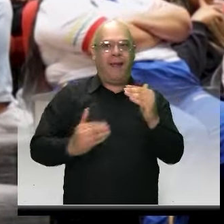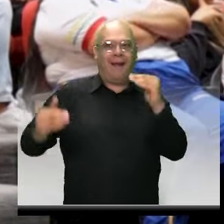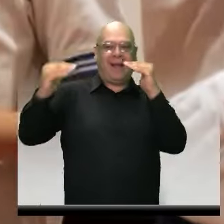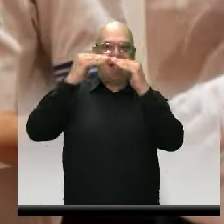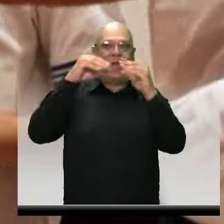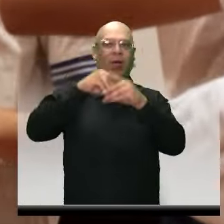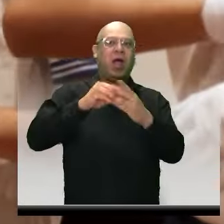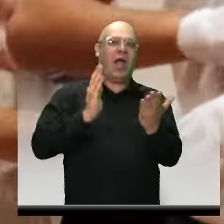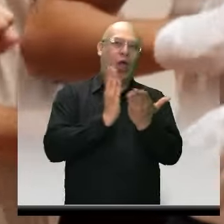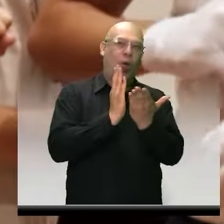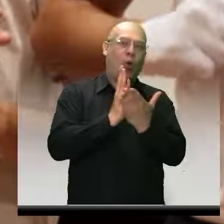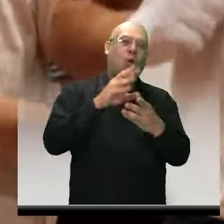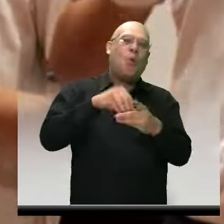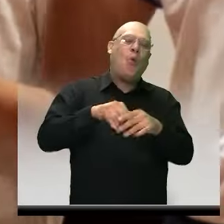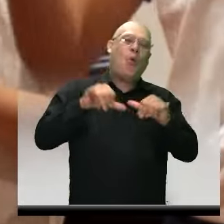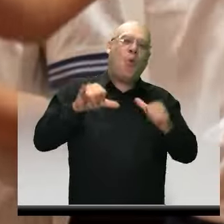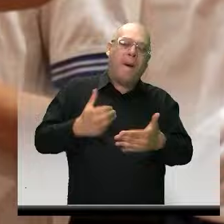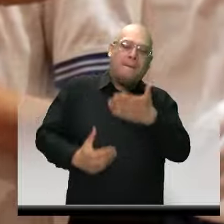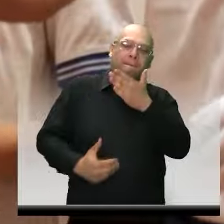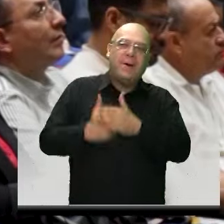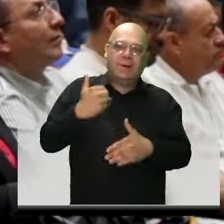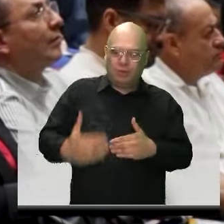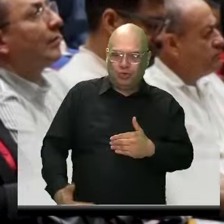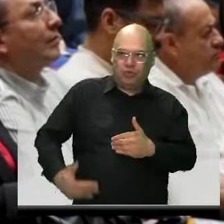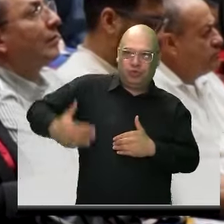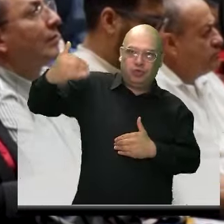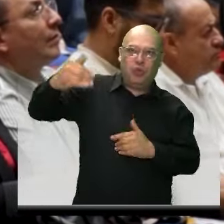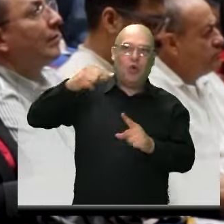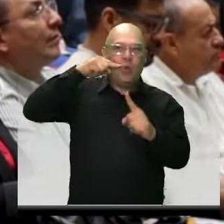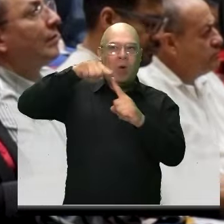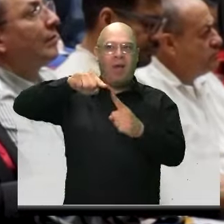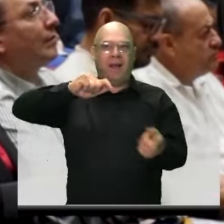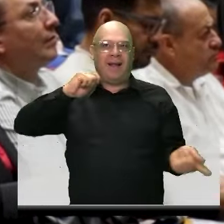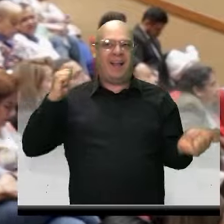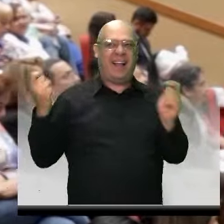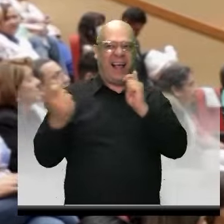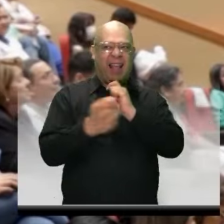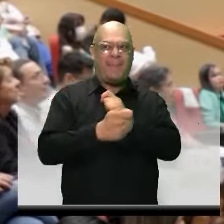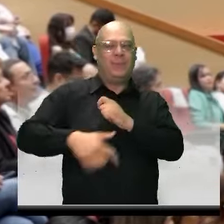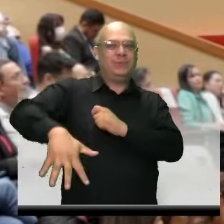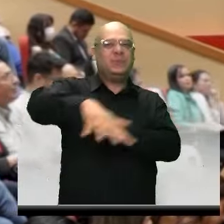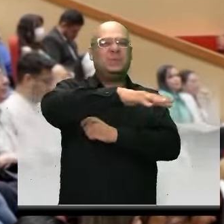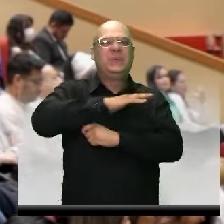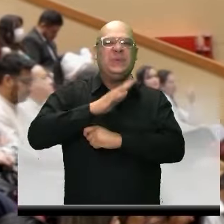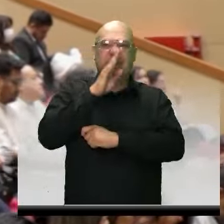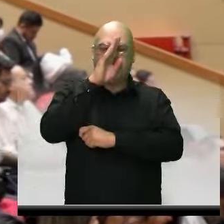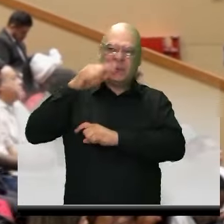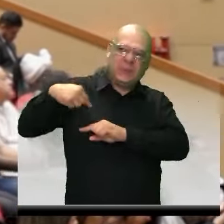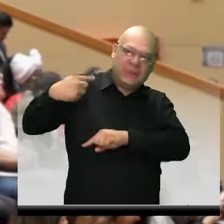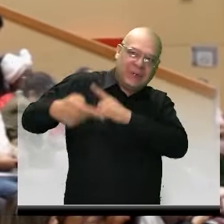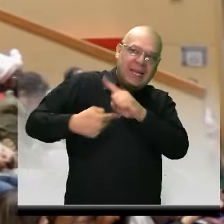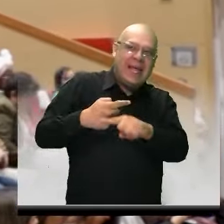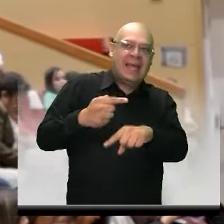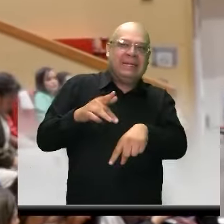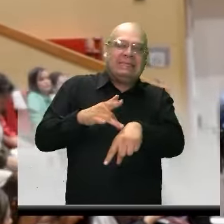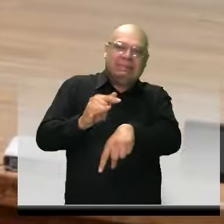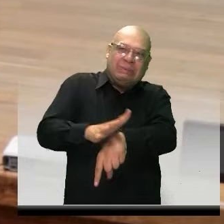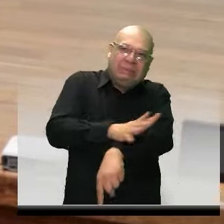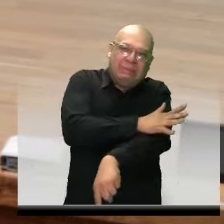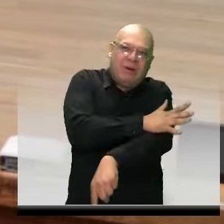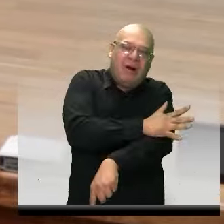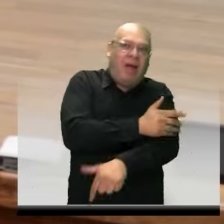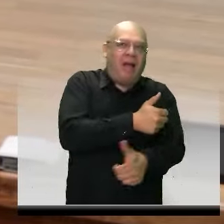desde los primeros años de vida, buscando transformar los paradigmas tradicionales, sensibilizando cada uno de los actores